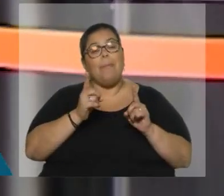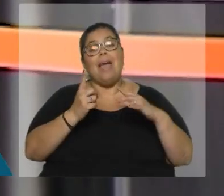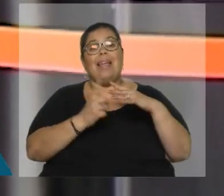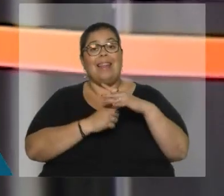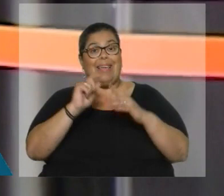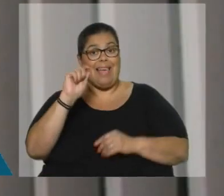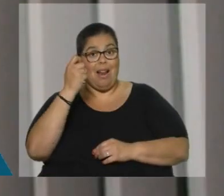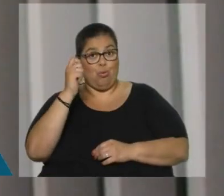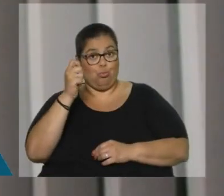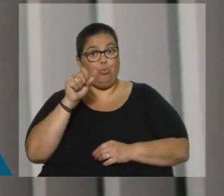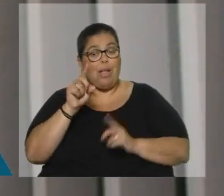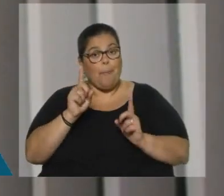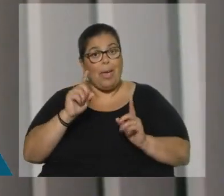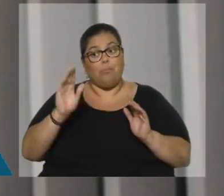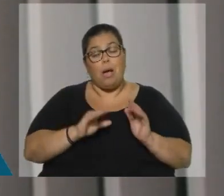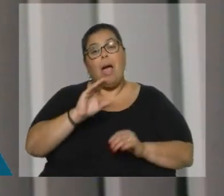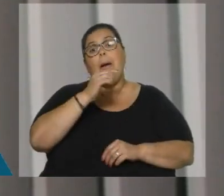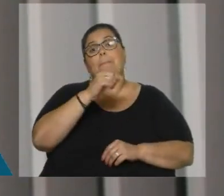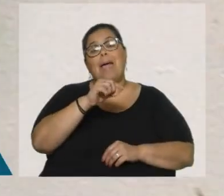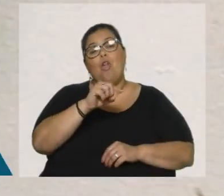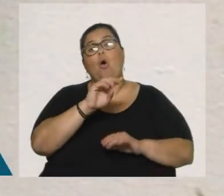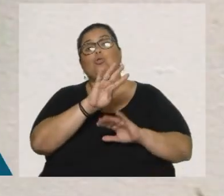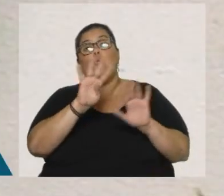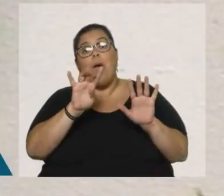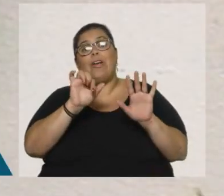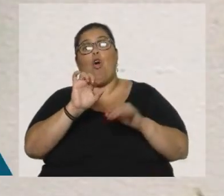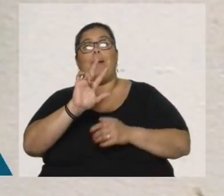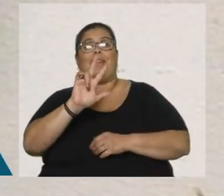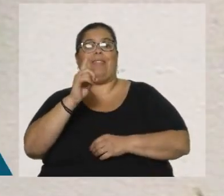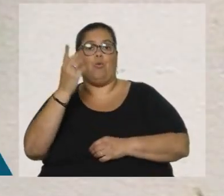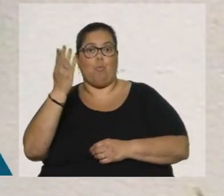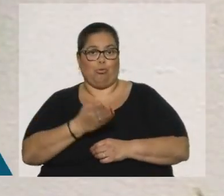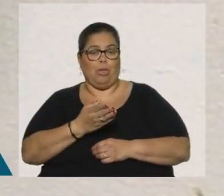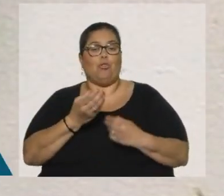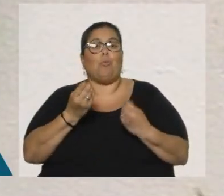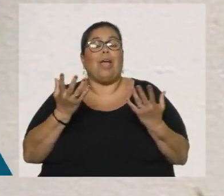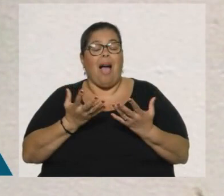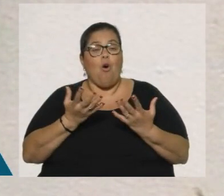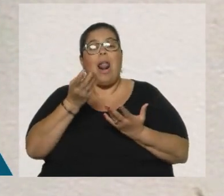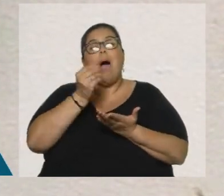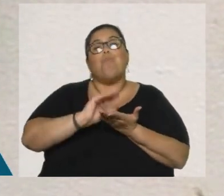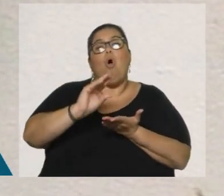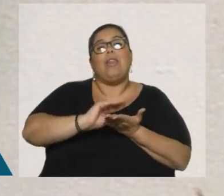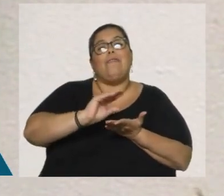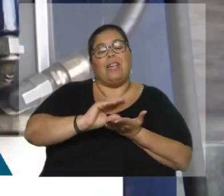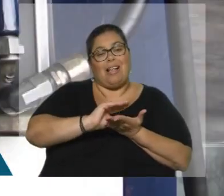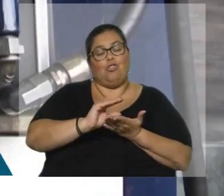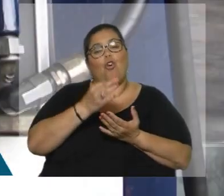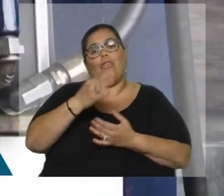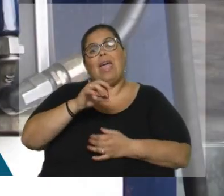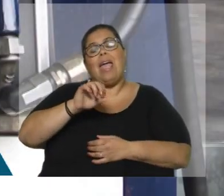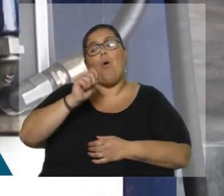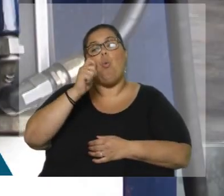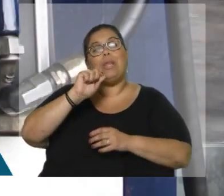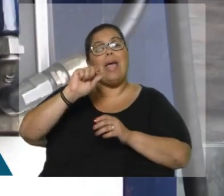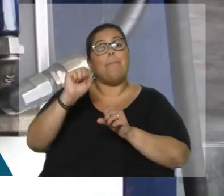eléctrica, de menos 9,31%, como resultado de la aplicación de la bonificación anual UTPremia. En el